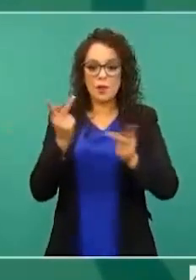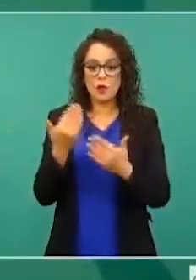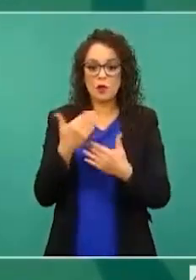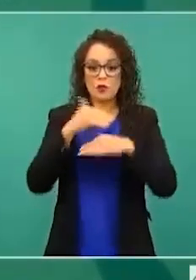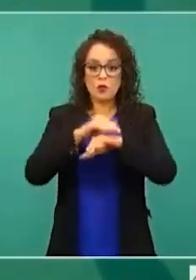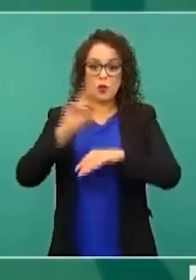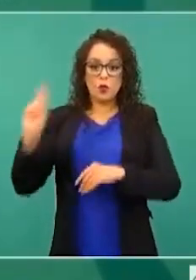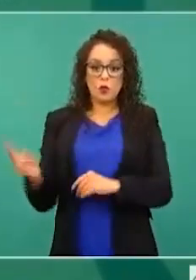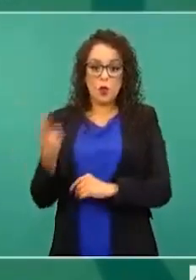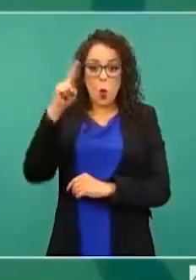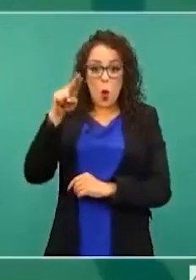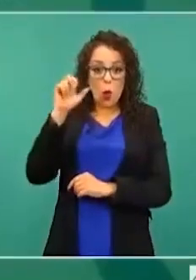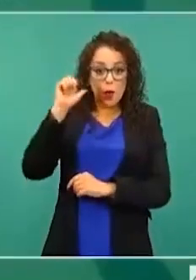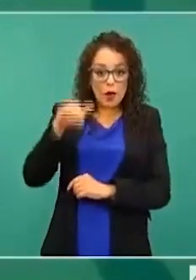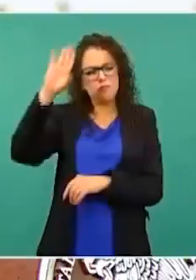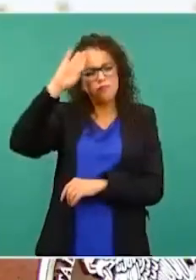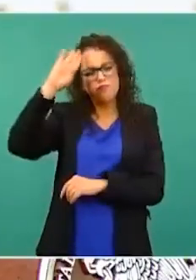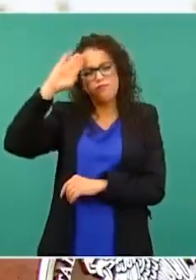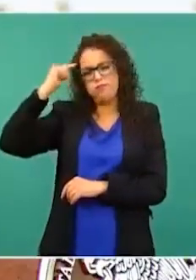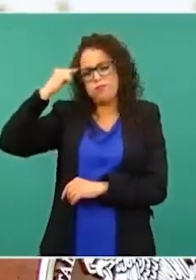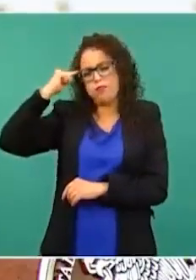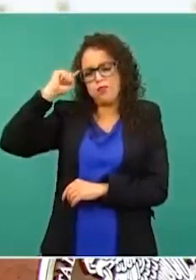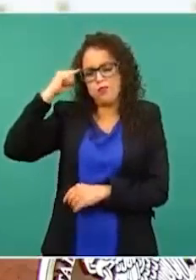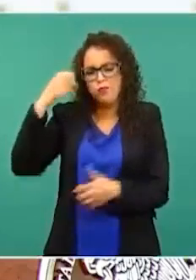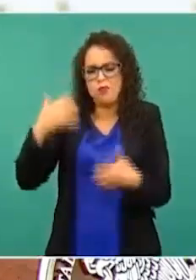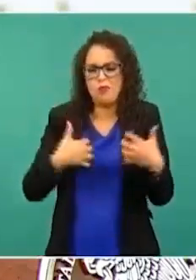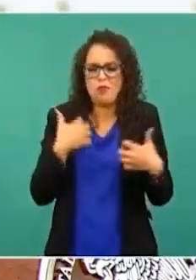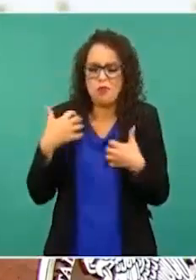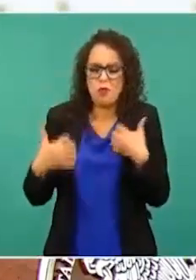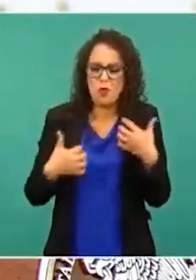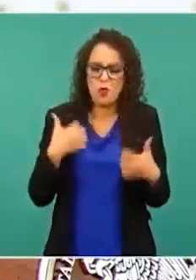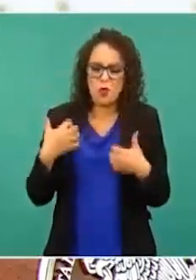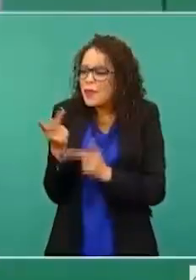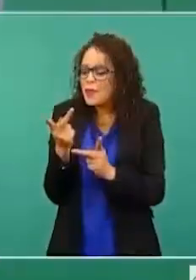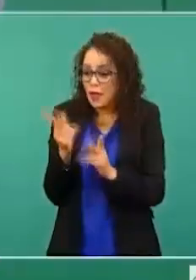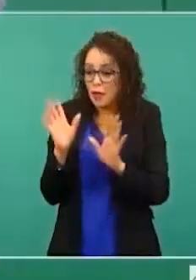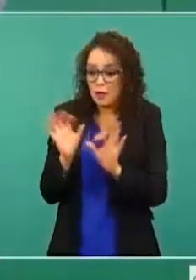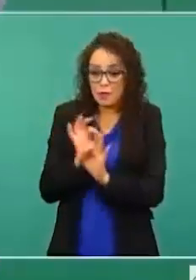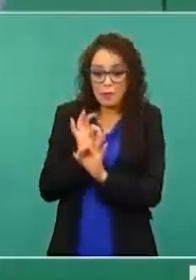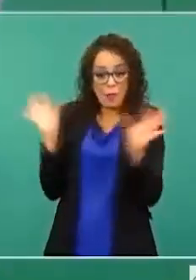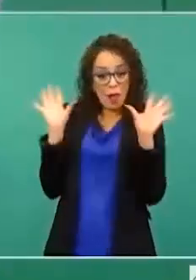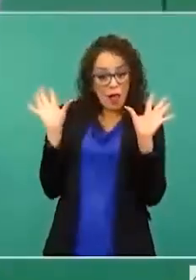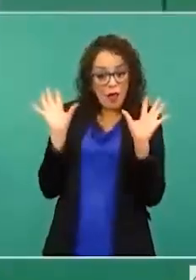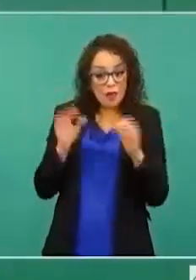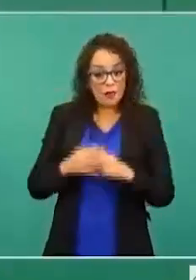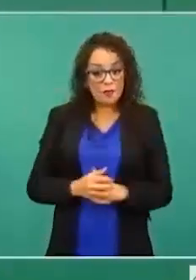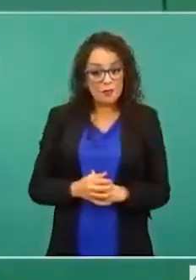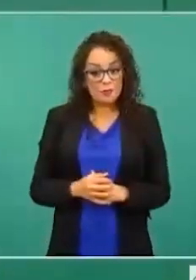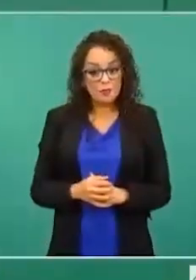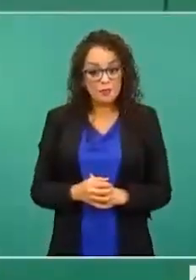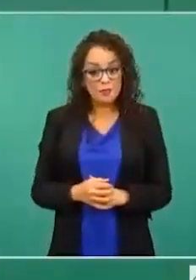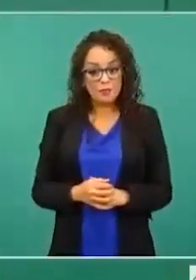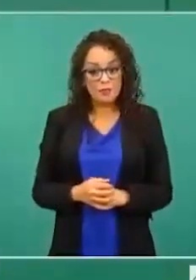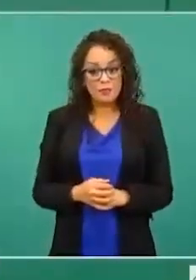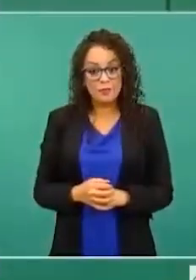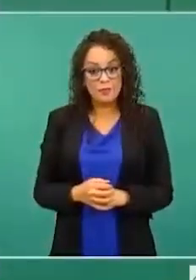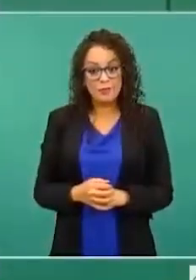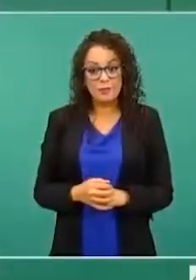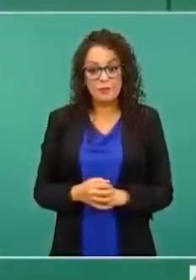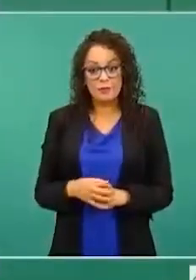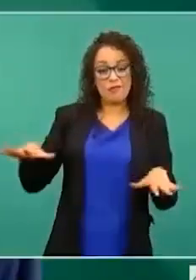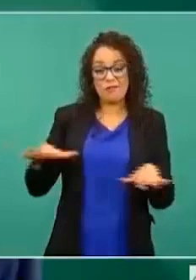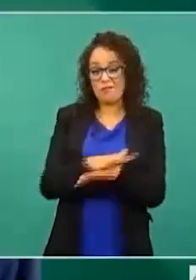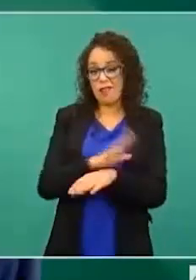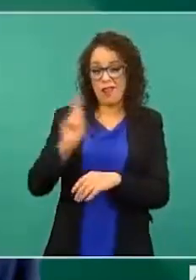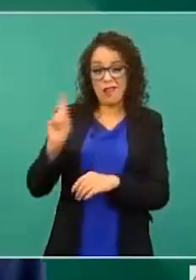enojadísimos. Apenas y los testereé que les dije que se había derechizado la